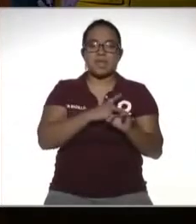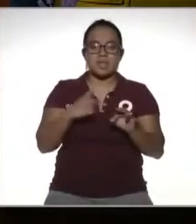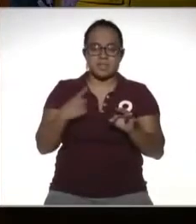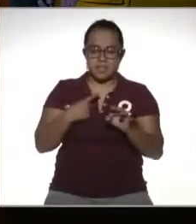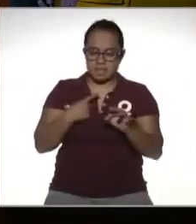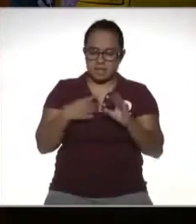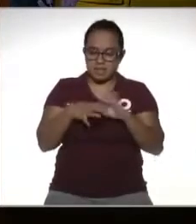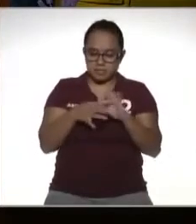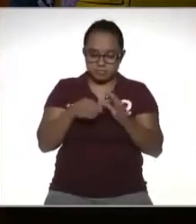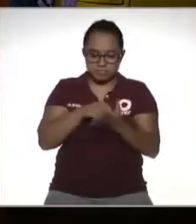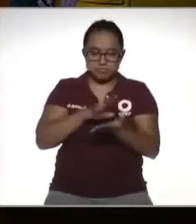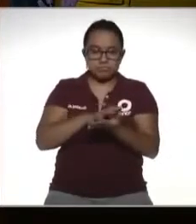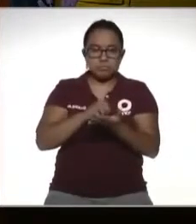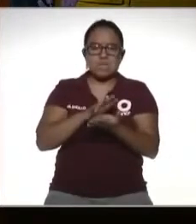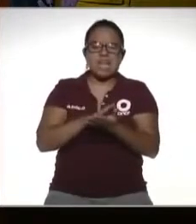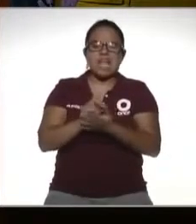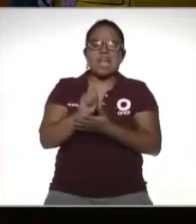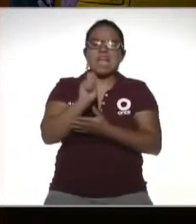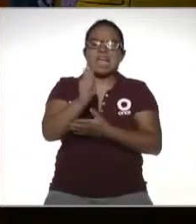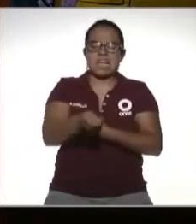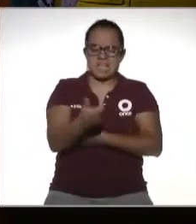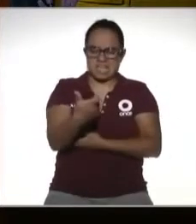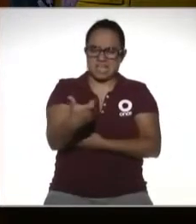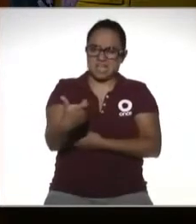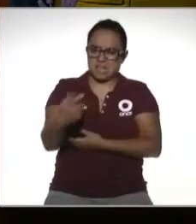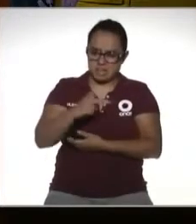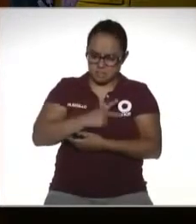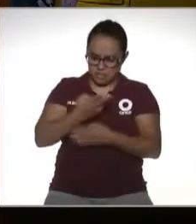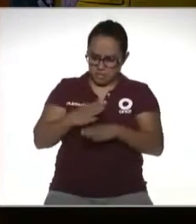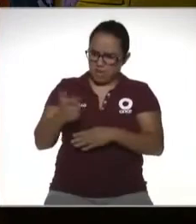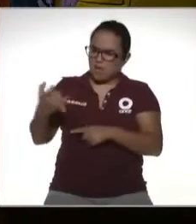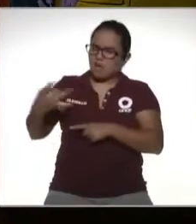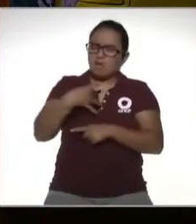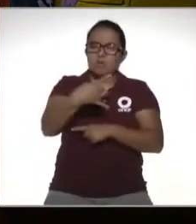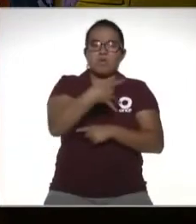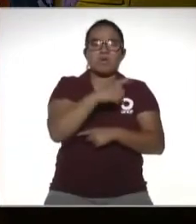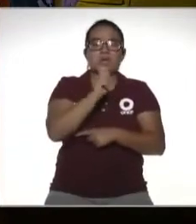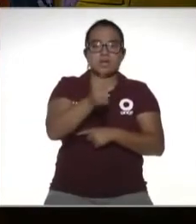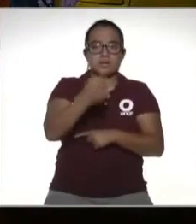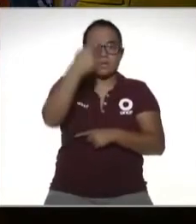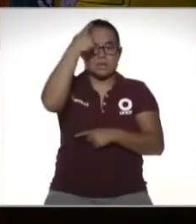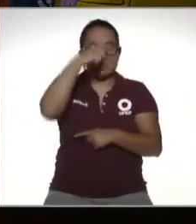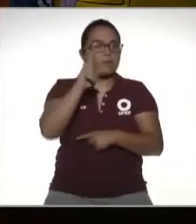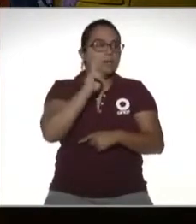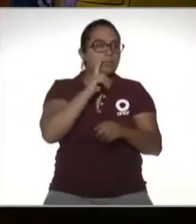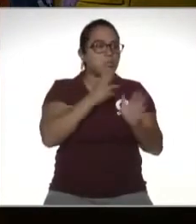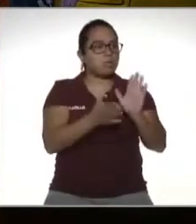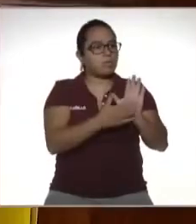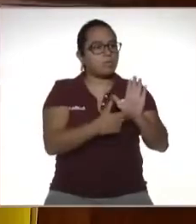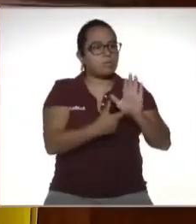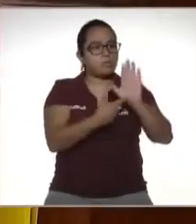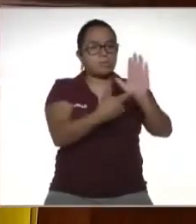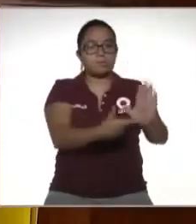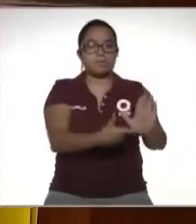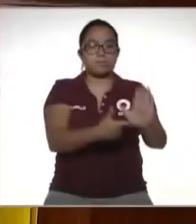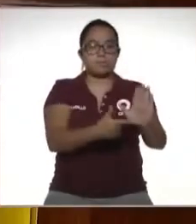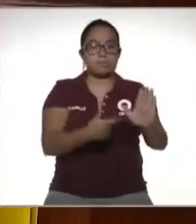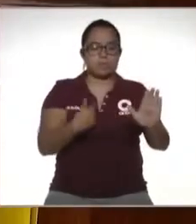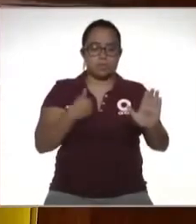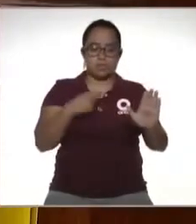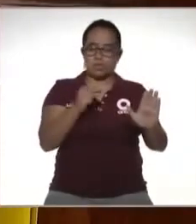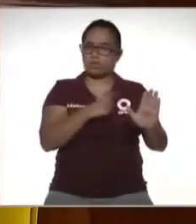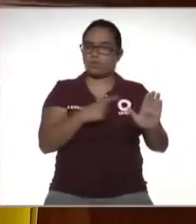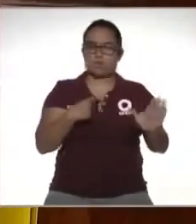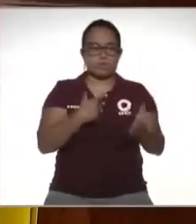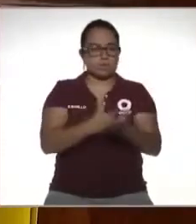bien soportado bien documentado a qué se refiere el dinero que está entrando a mis cuentas para que yo le pueda demostrar a la autoridad que no debo